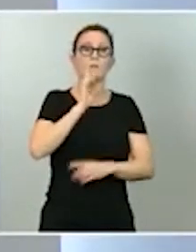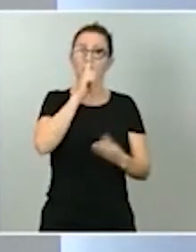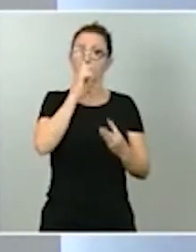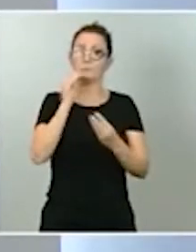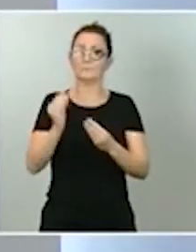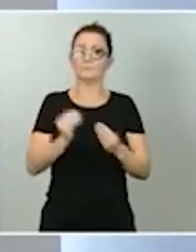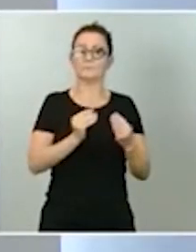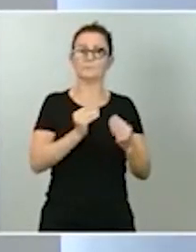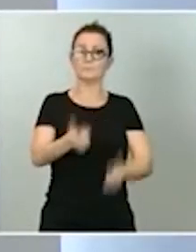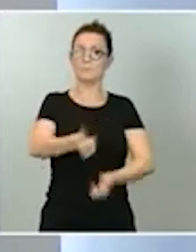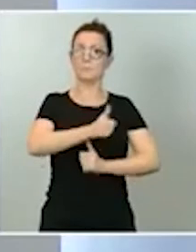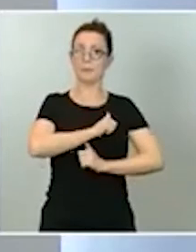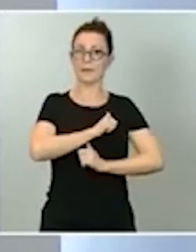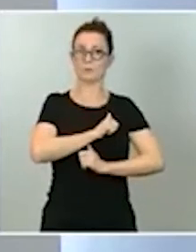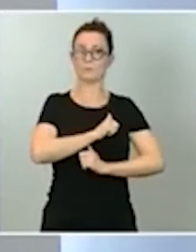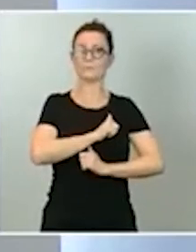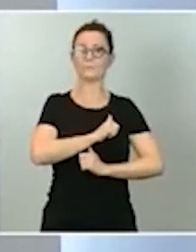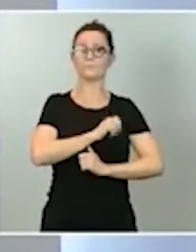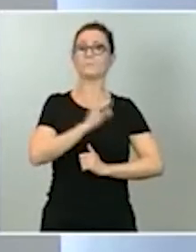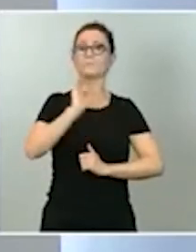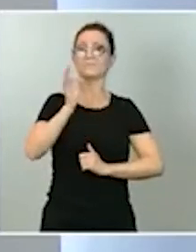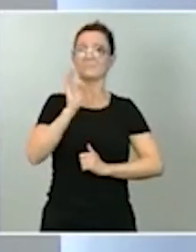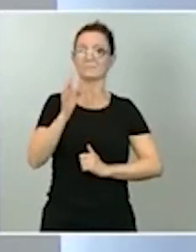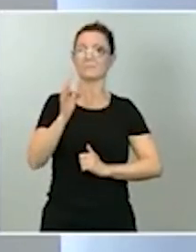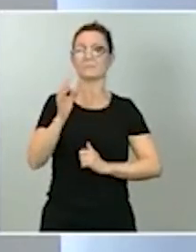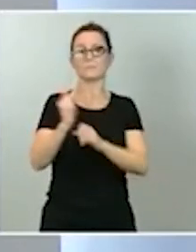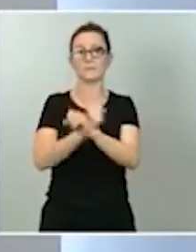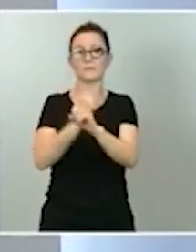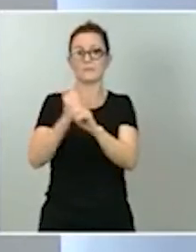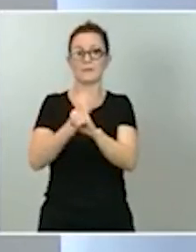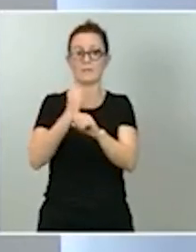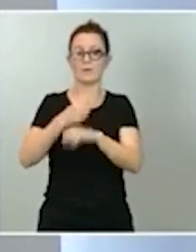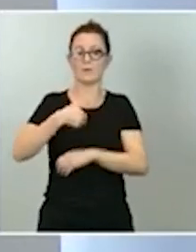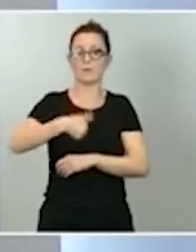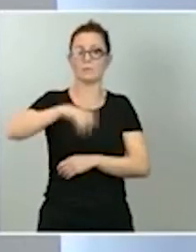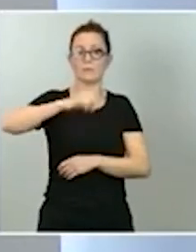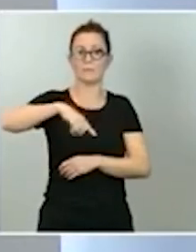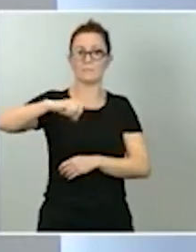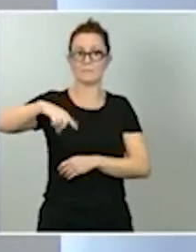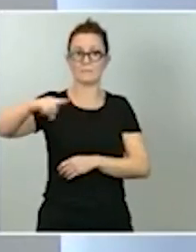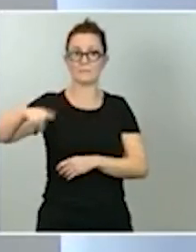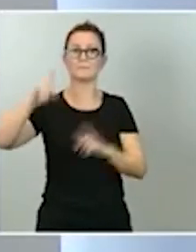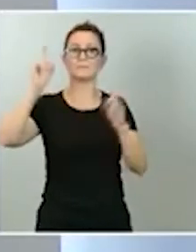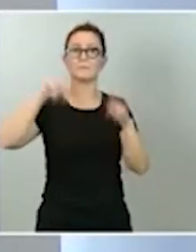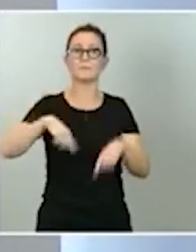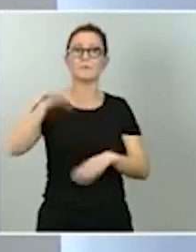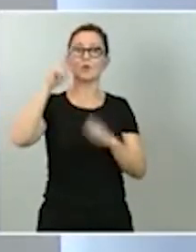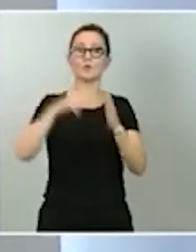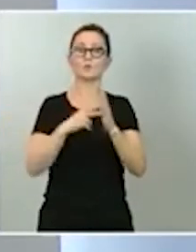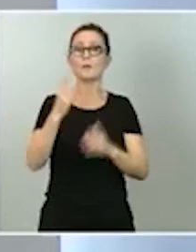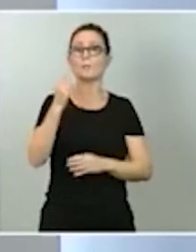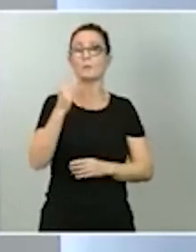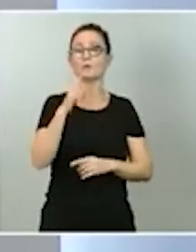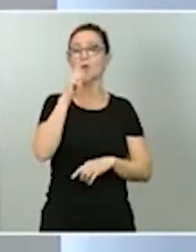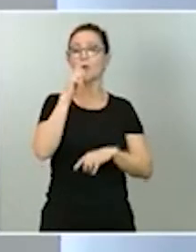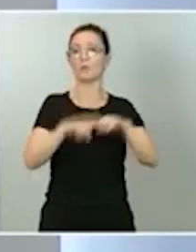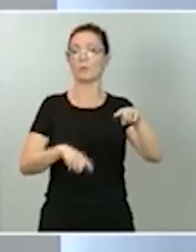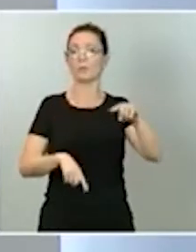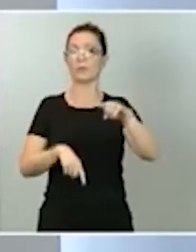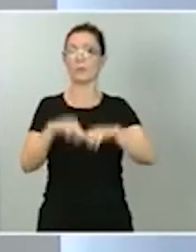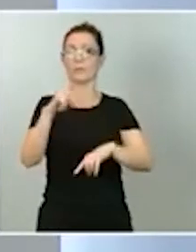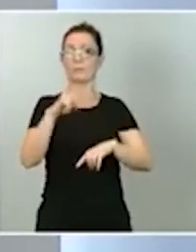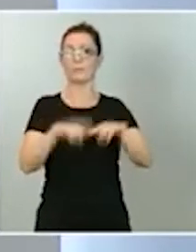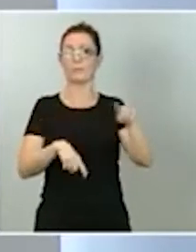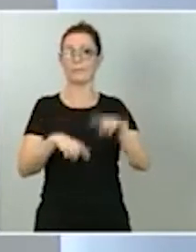verdad que la evolución del mercado de trabajo en los próximos meses y a lo largo de 2021 va a depender mucho de esta puesta en